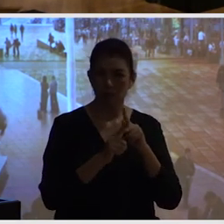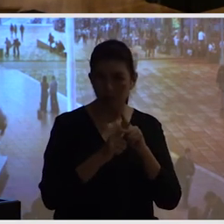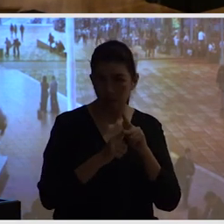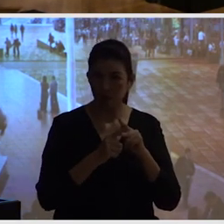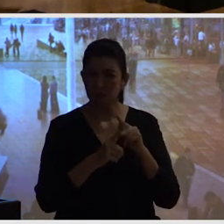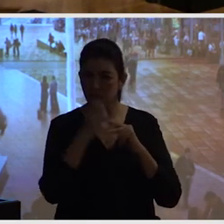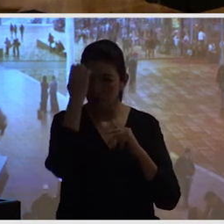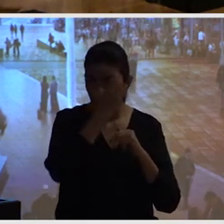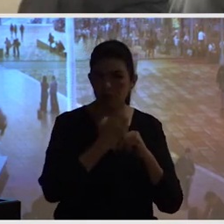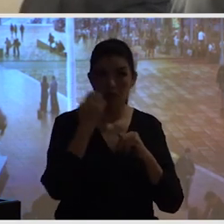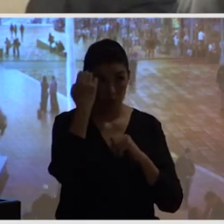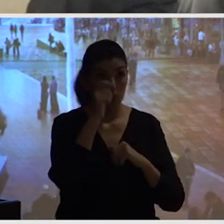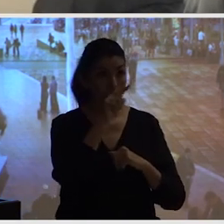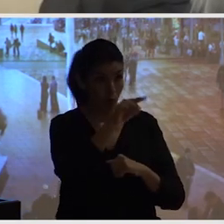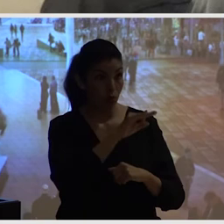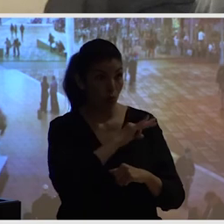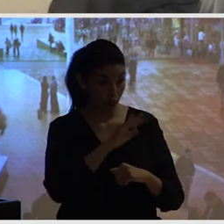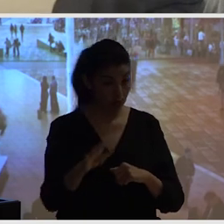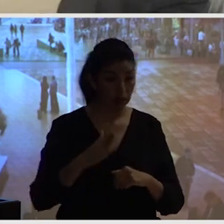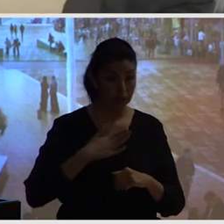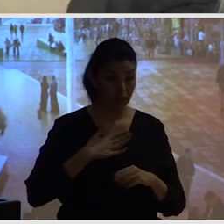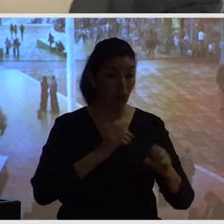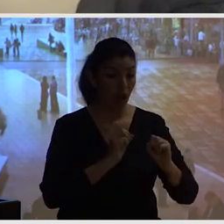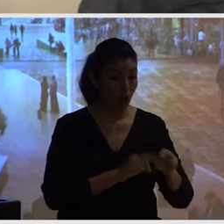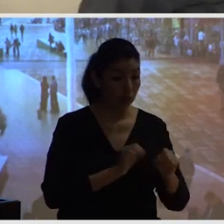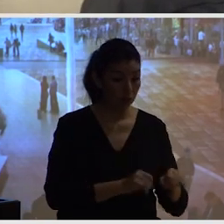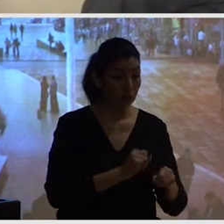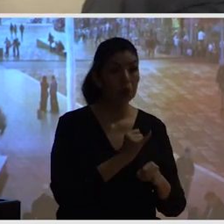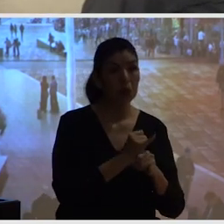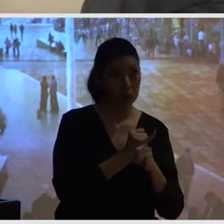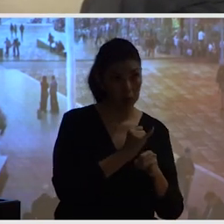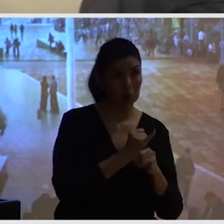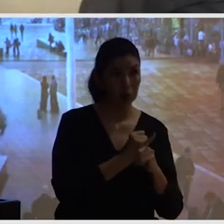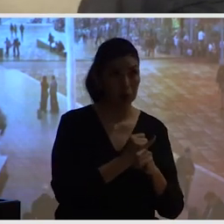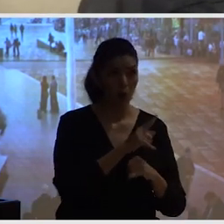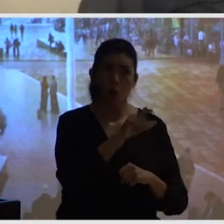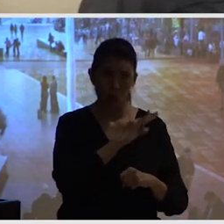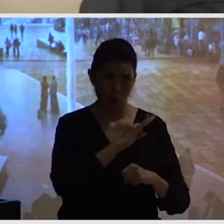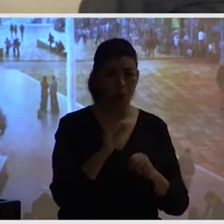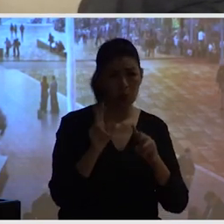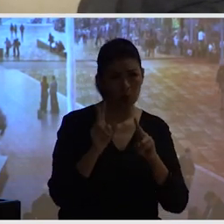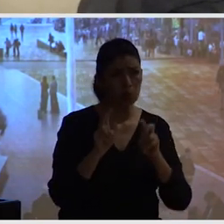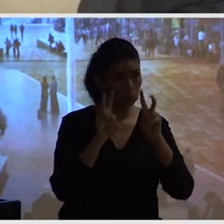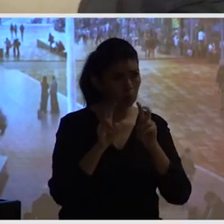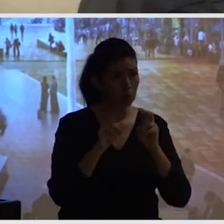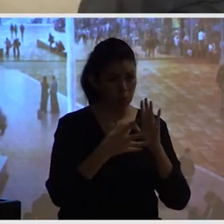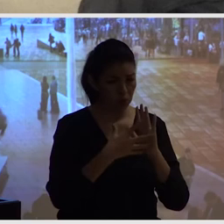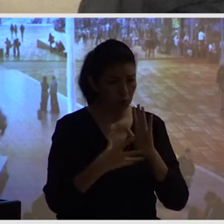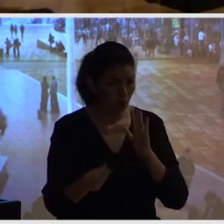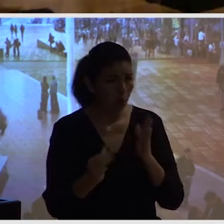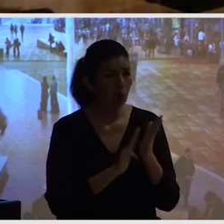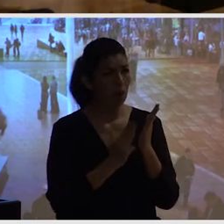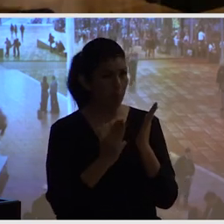página web encuentras como descargar hasta manuales específicos para ciertos conteos y lo demás y si